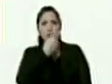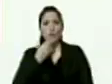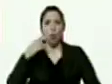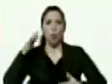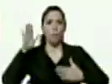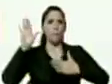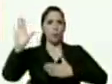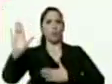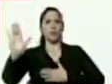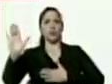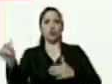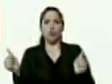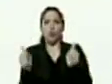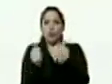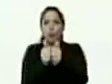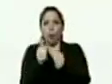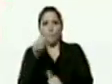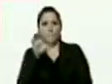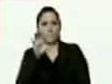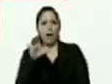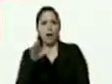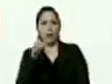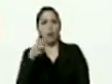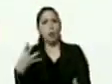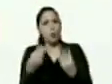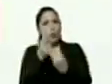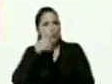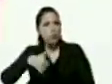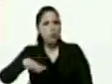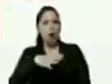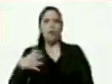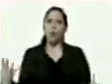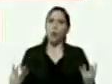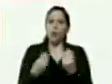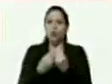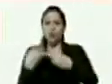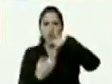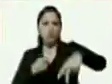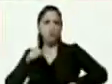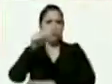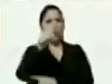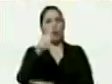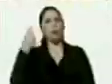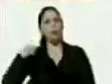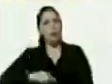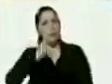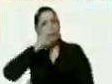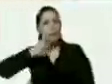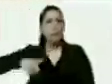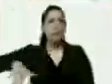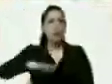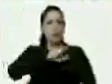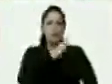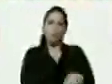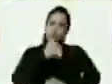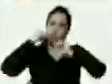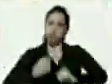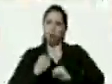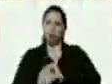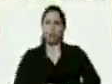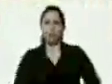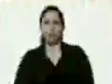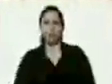es con la patria es con el pueblo y con la revolución y aquí tenemos un pueblo embravecido y